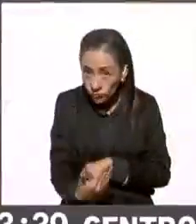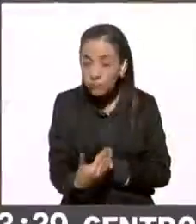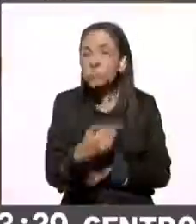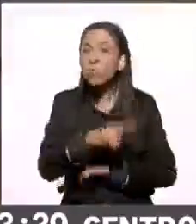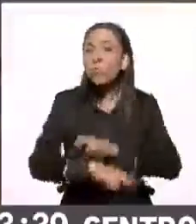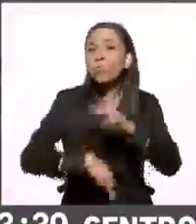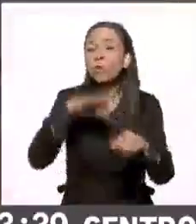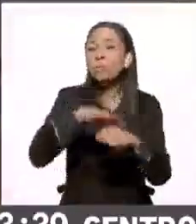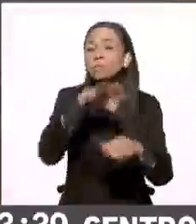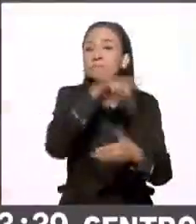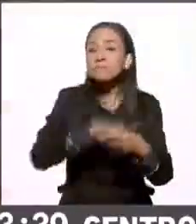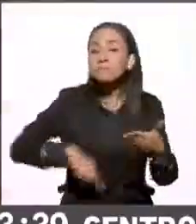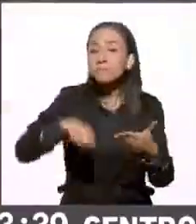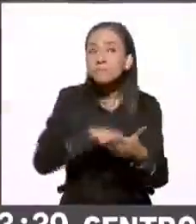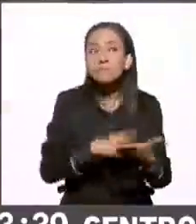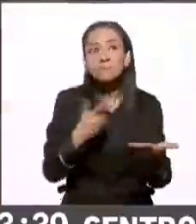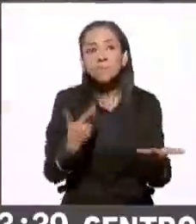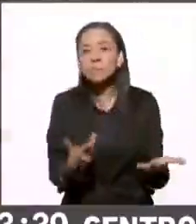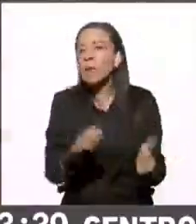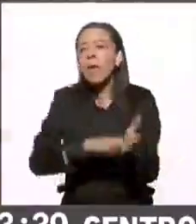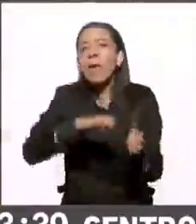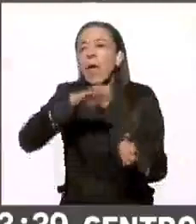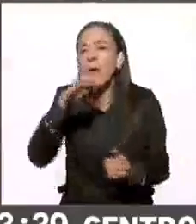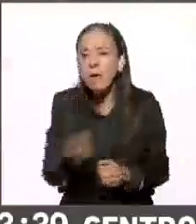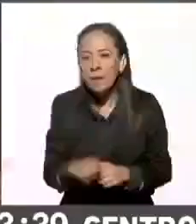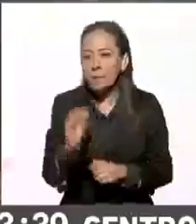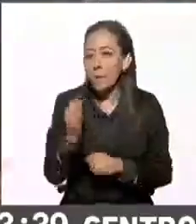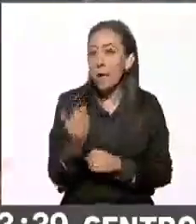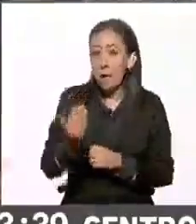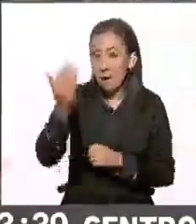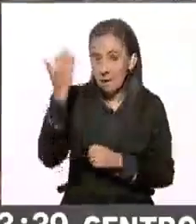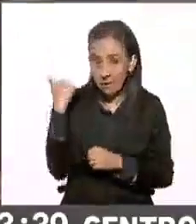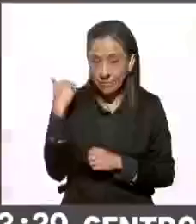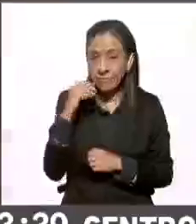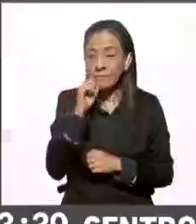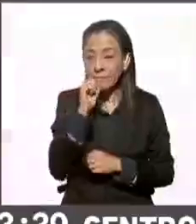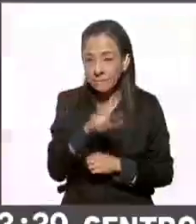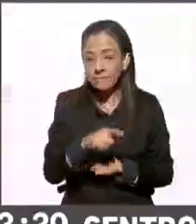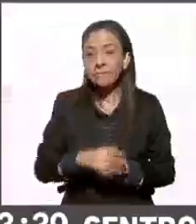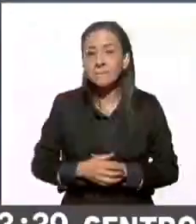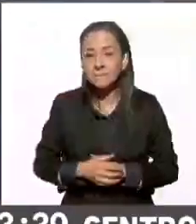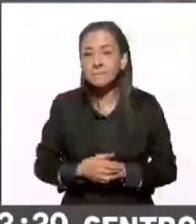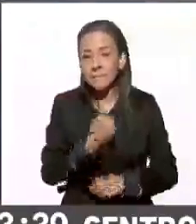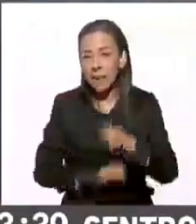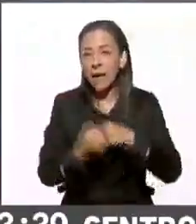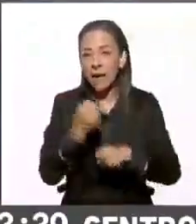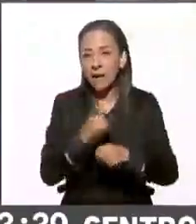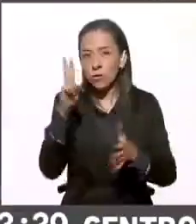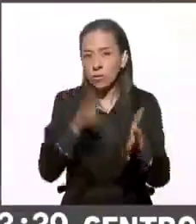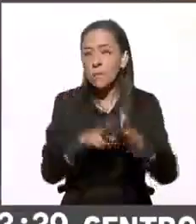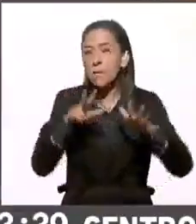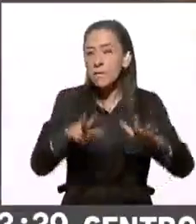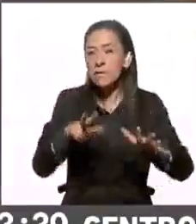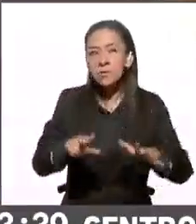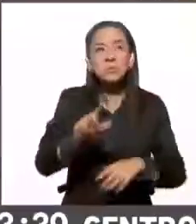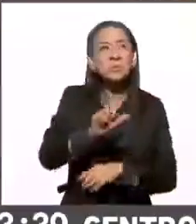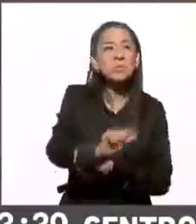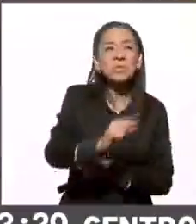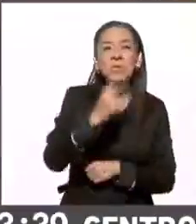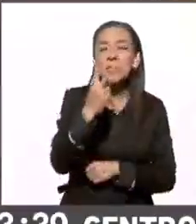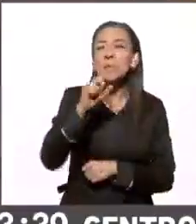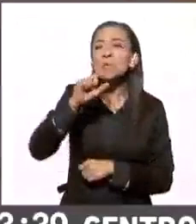electorales. Tan solo por mencionar un ejemplo, en la pasada jornada de 2018 registró 62